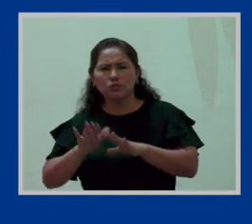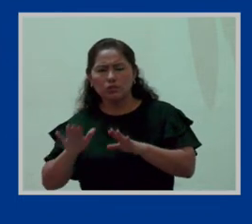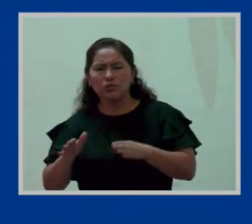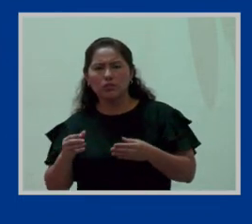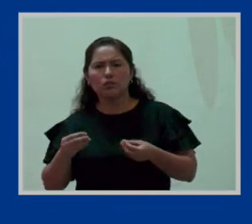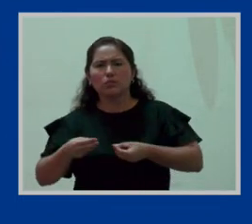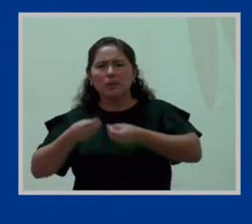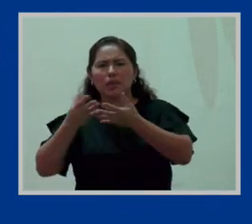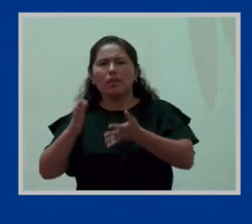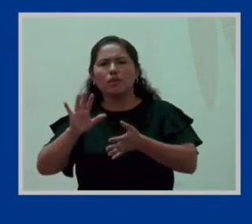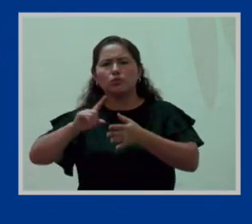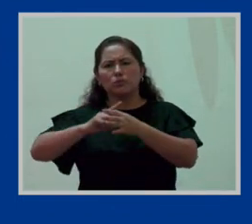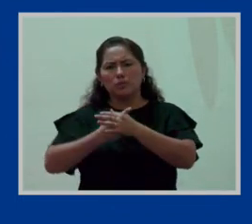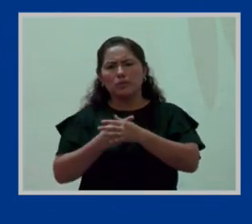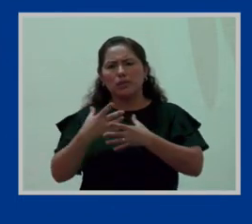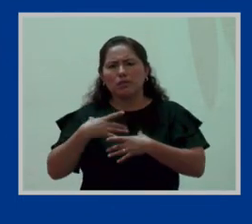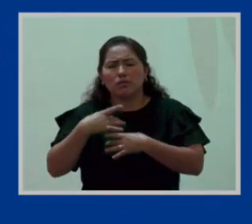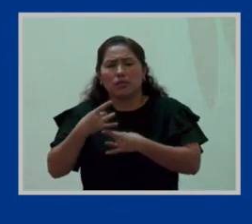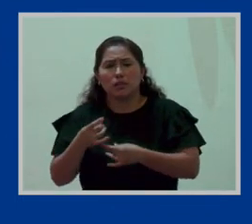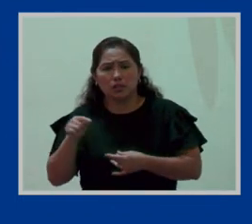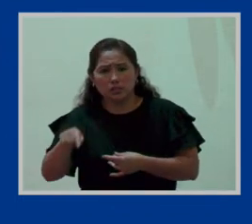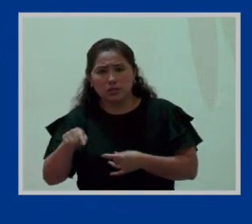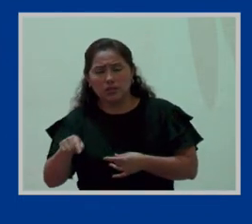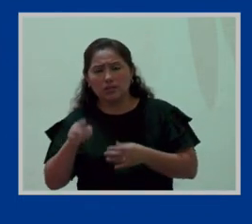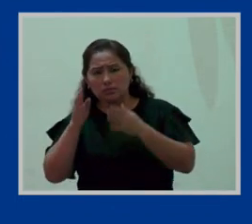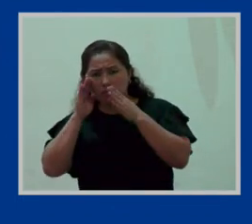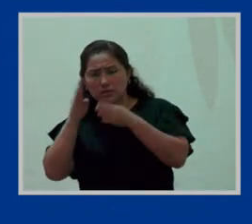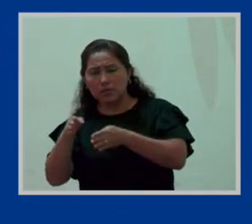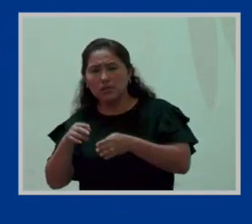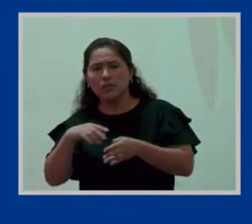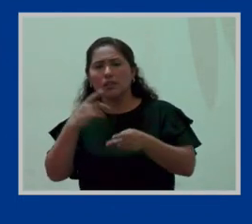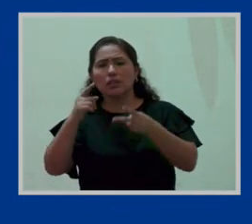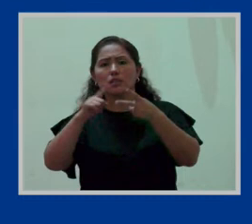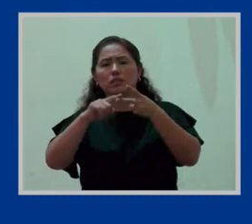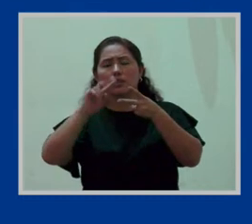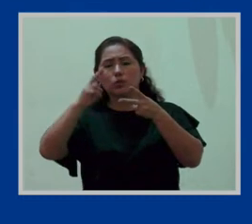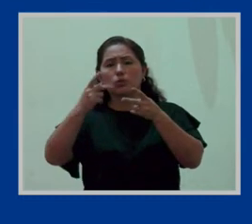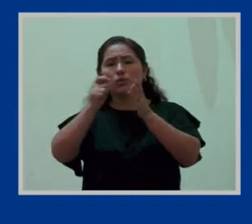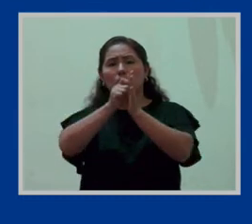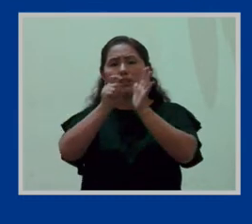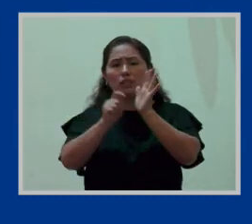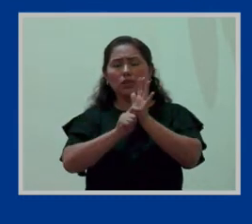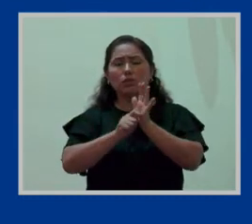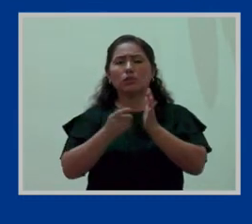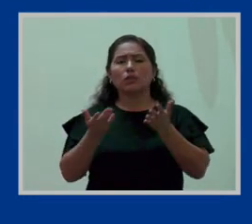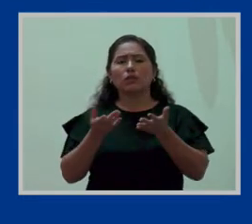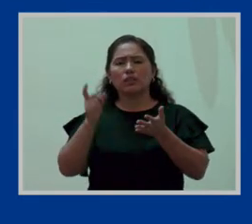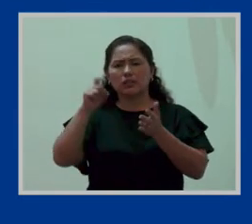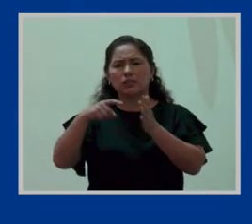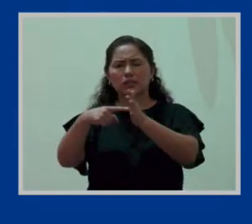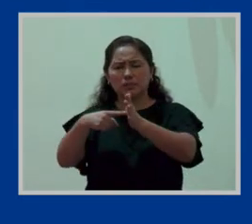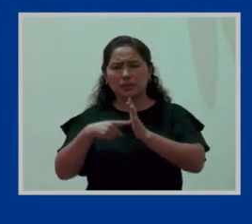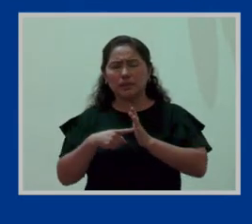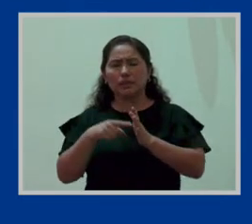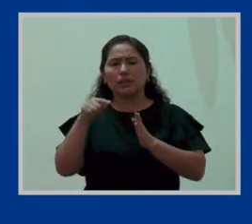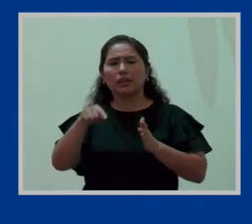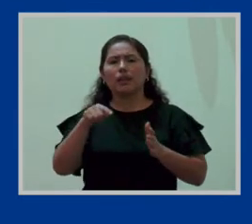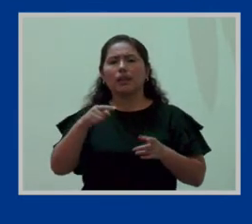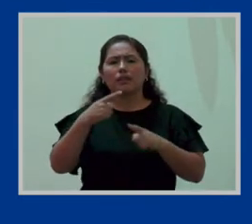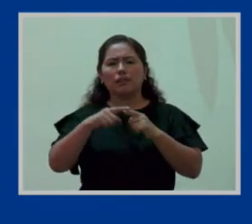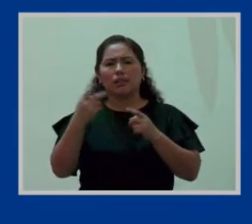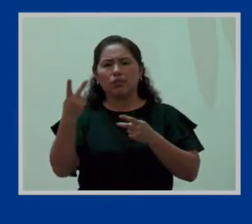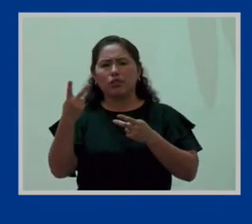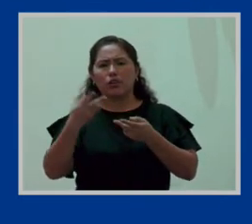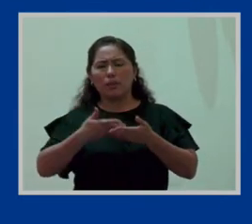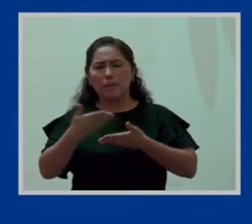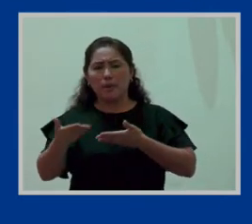el principio del interés superior y, en segundo lugar, en el artículo correspondiente, en donde los Estados parte que han